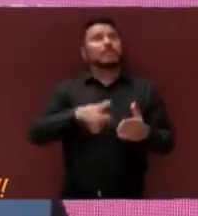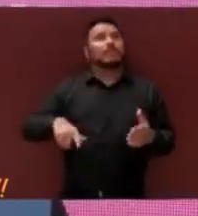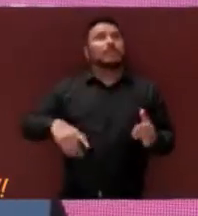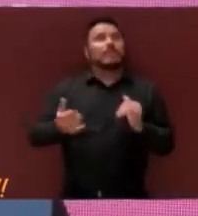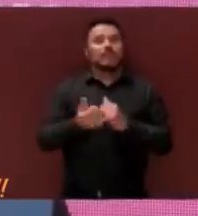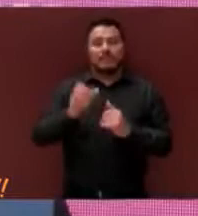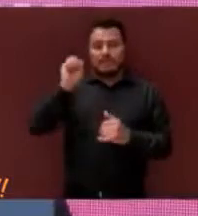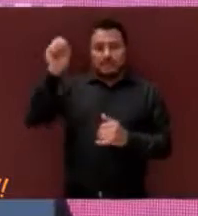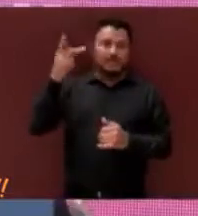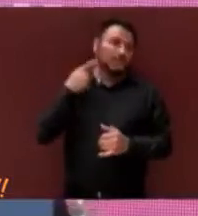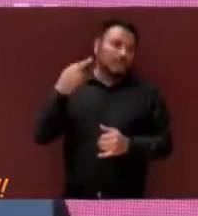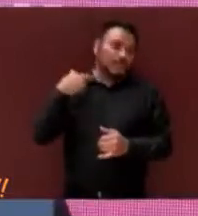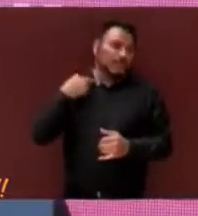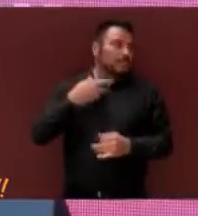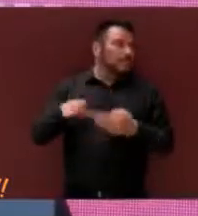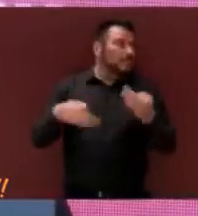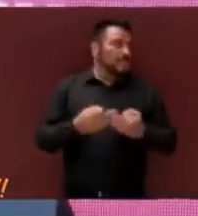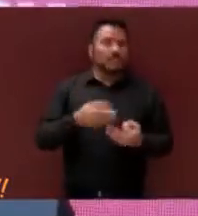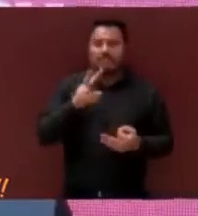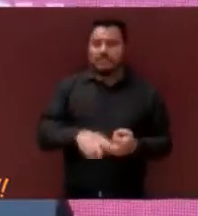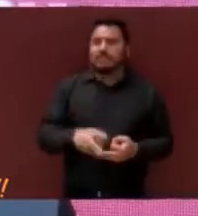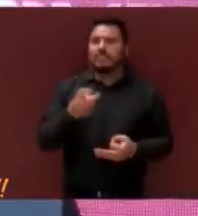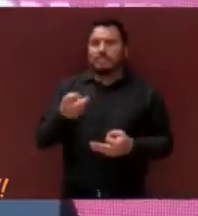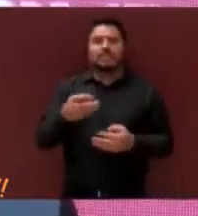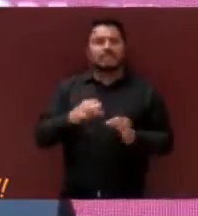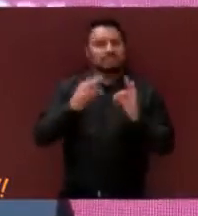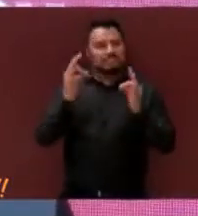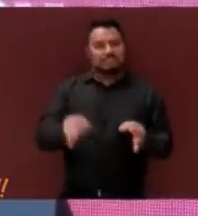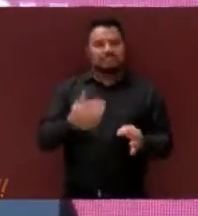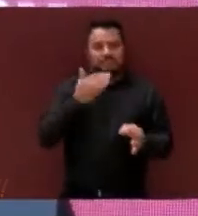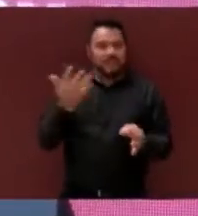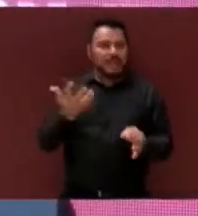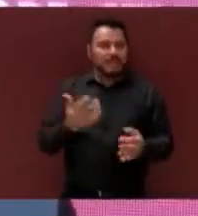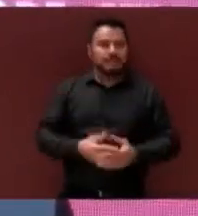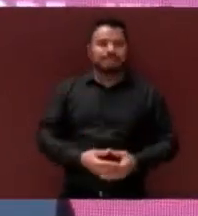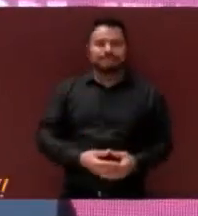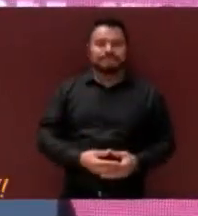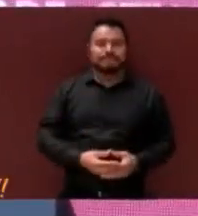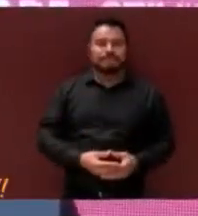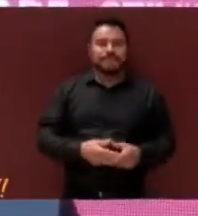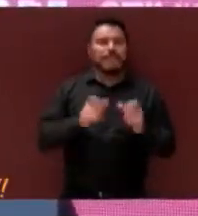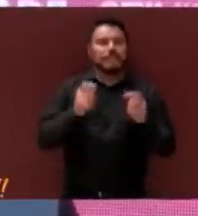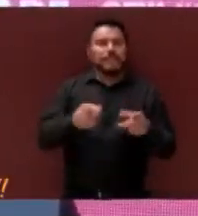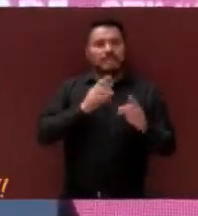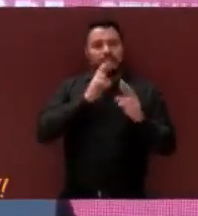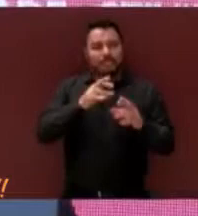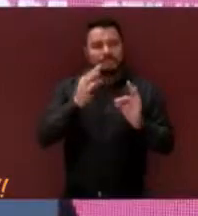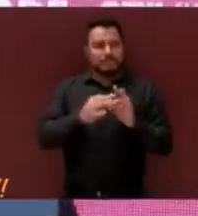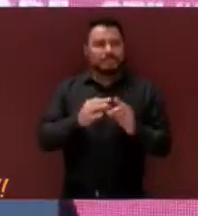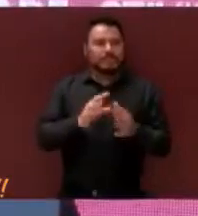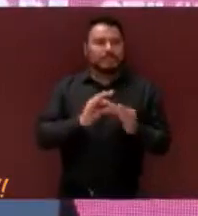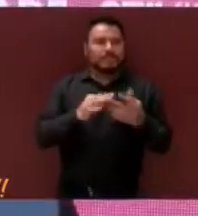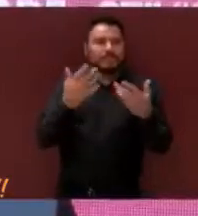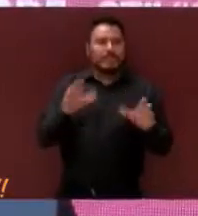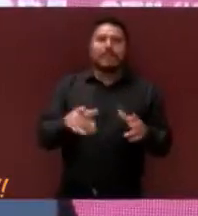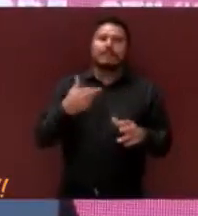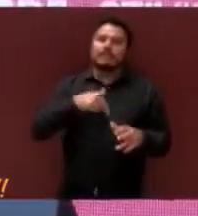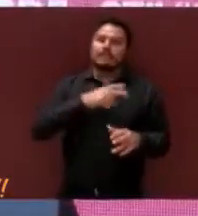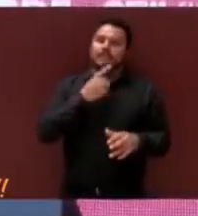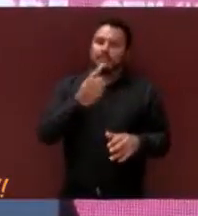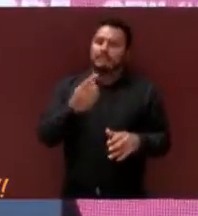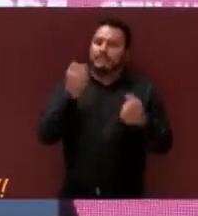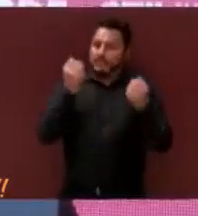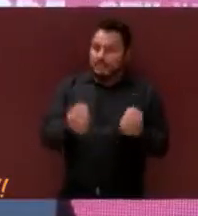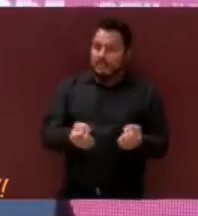sindicatura procuradora fue realmente un ejemplo. Con los resultados ya expuestos, podemos asegurar que la